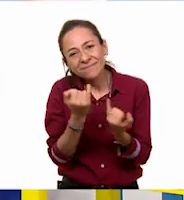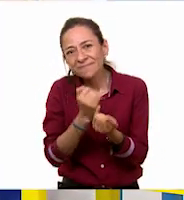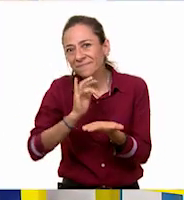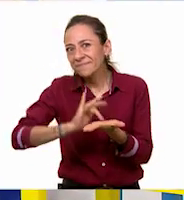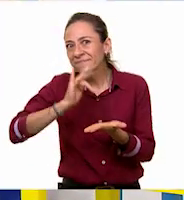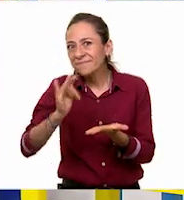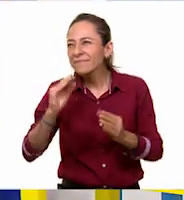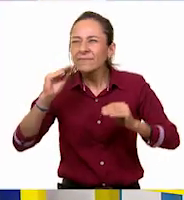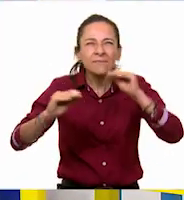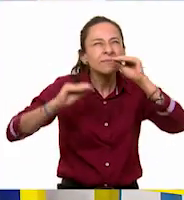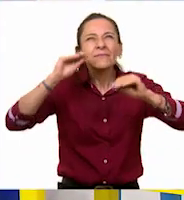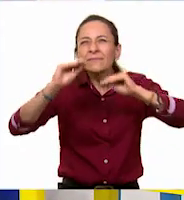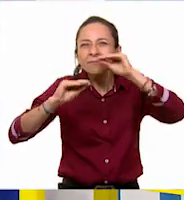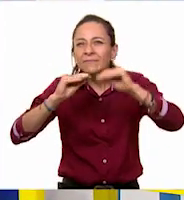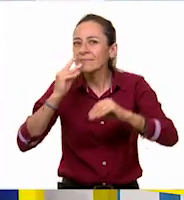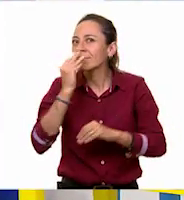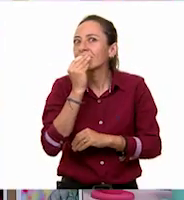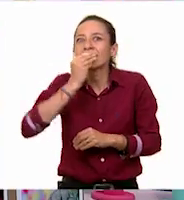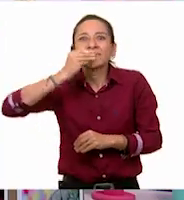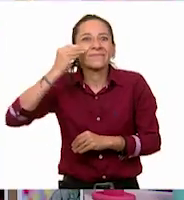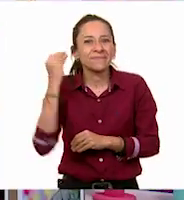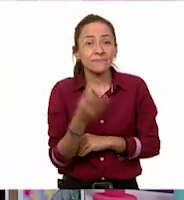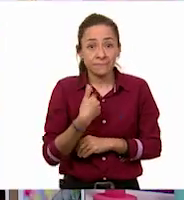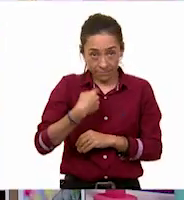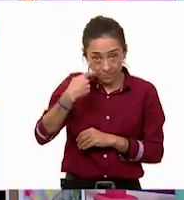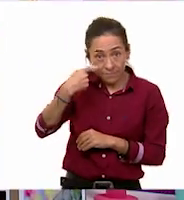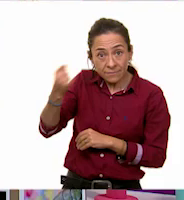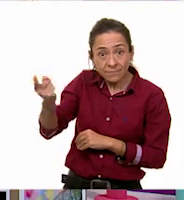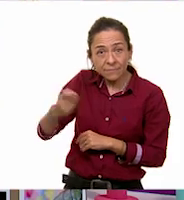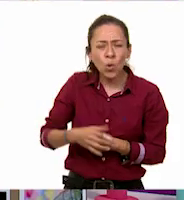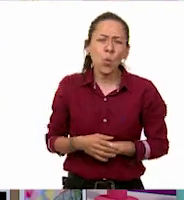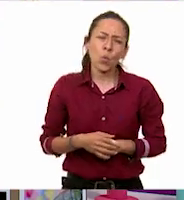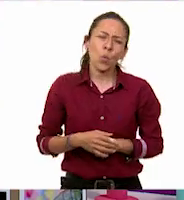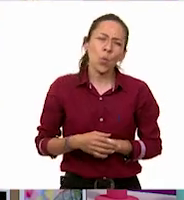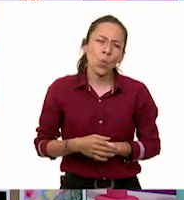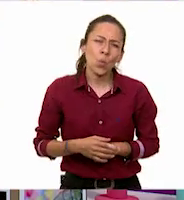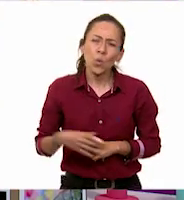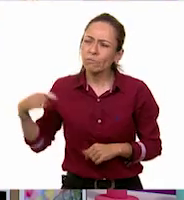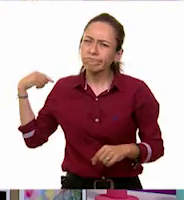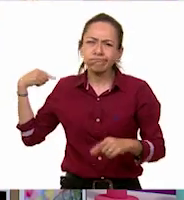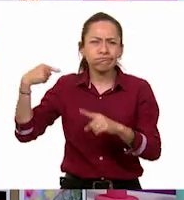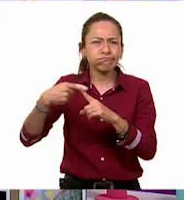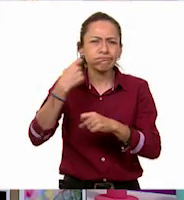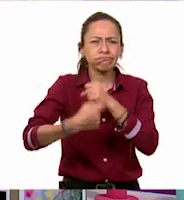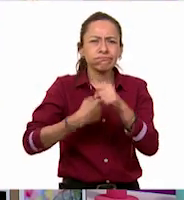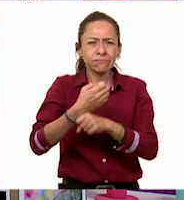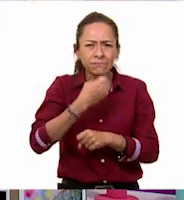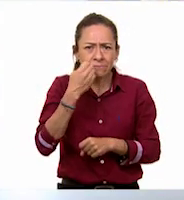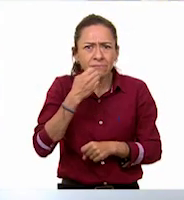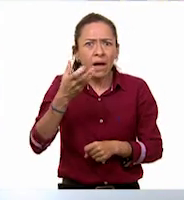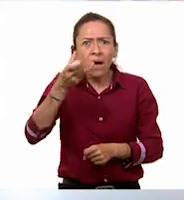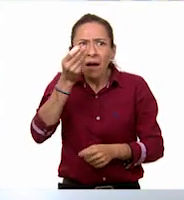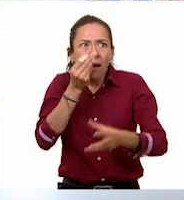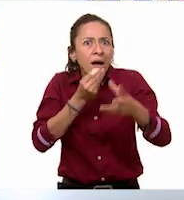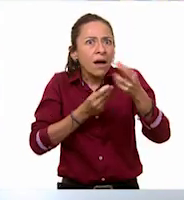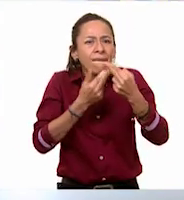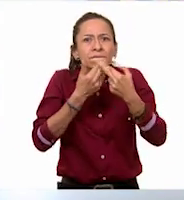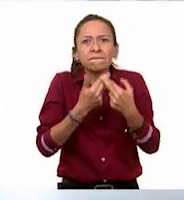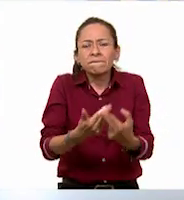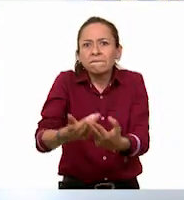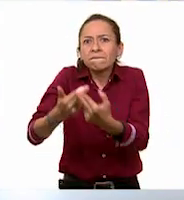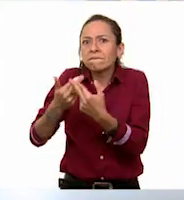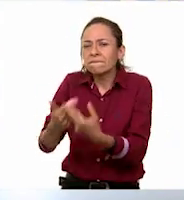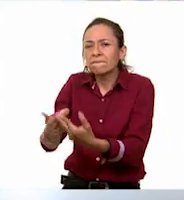Nos quedó padrísimo. Como ustedes pueden ver, hemos aprendido muchas cosas a lo largo de este ciclo escolar. Así es. Tenemos que